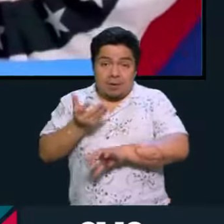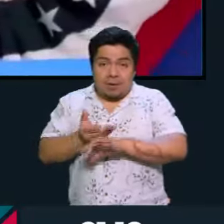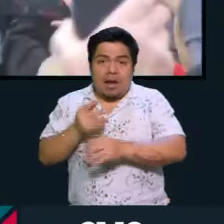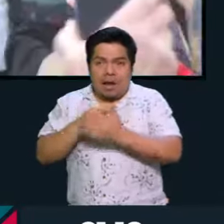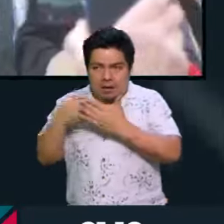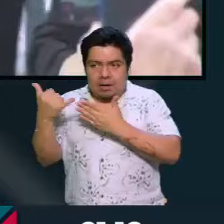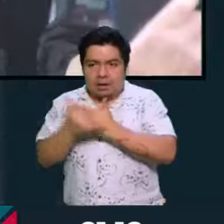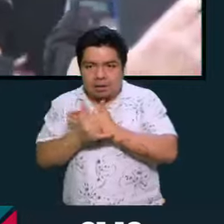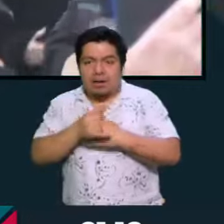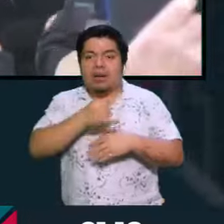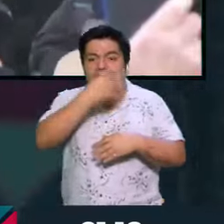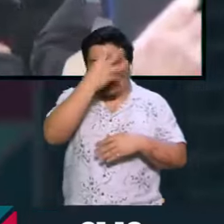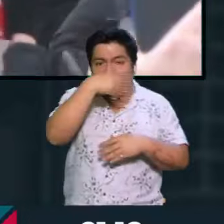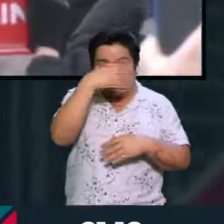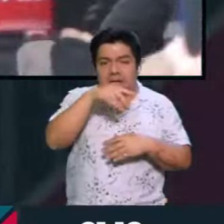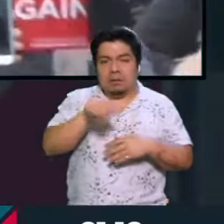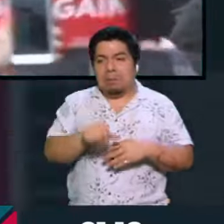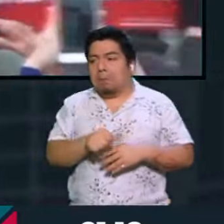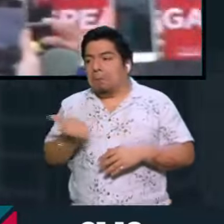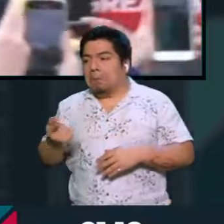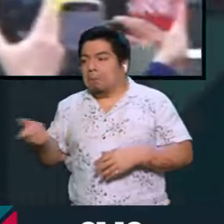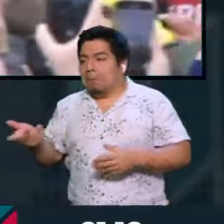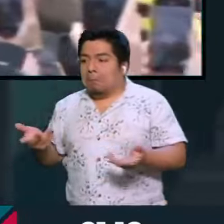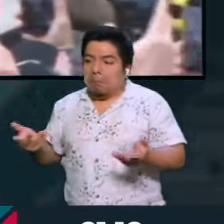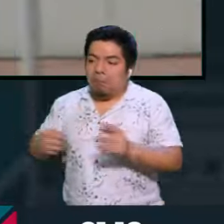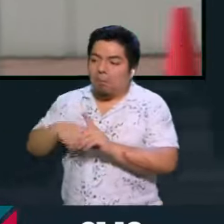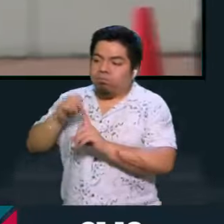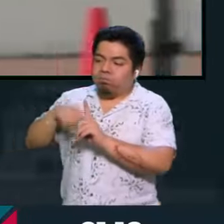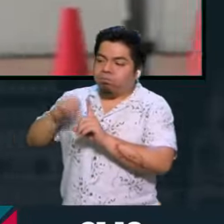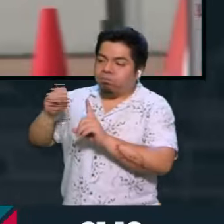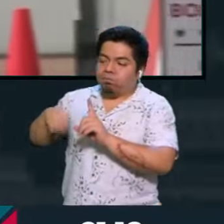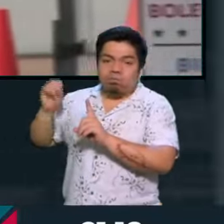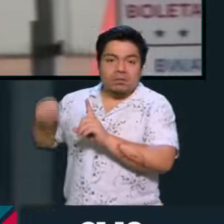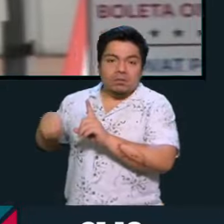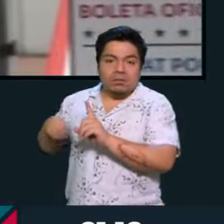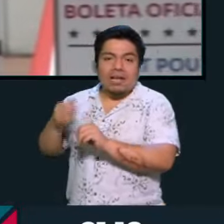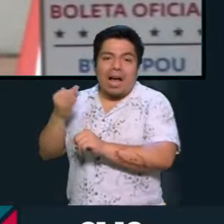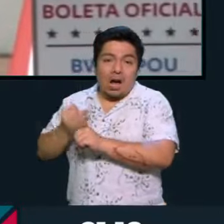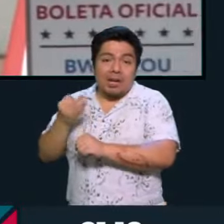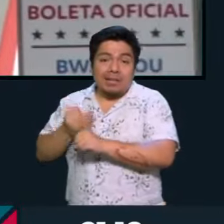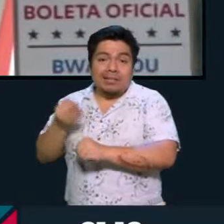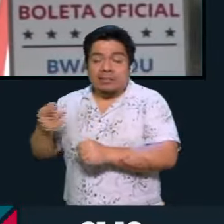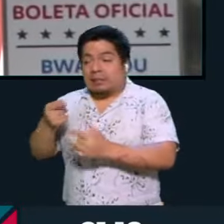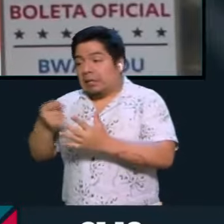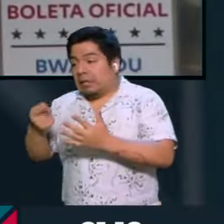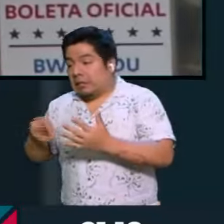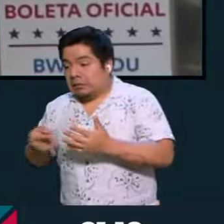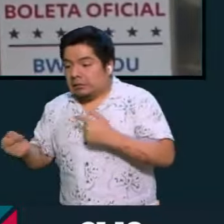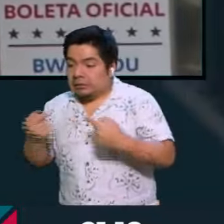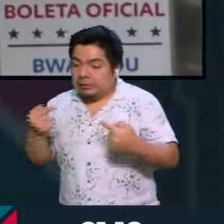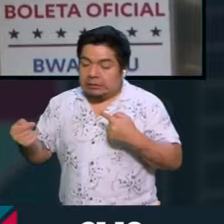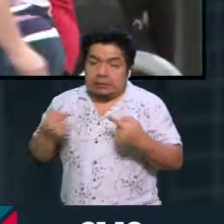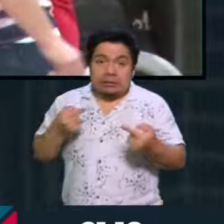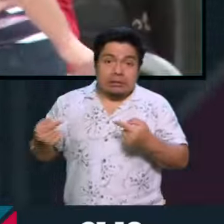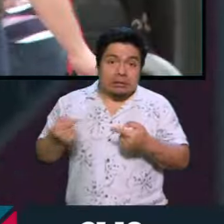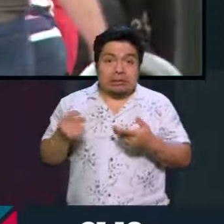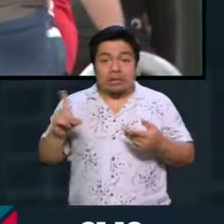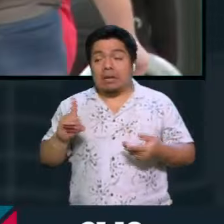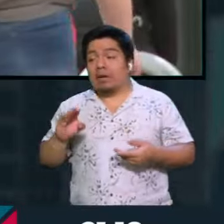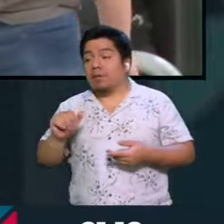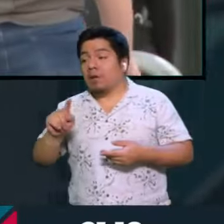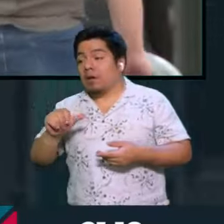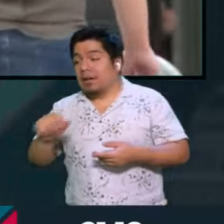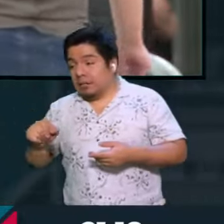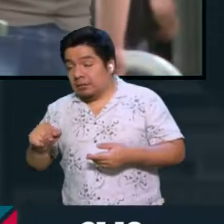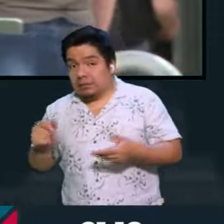proyecto, el de Trump, pero el otro proyecto está desdibujado. Ese es parte de lo que ahorita está en la hora de los machetes, discutiendo en los demócratas.